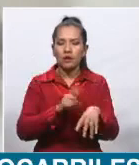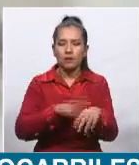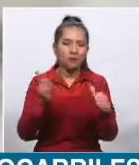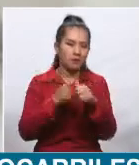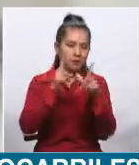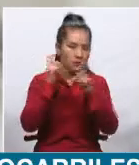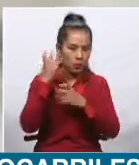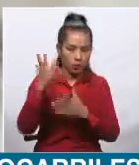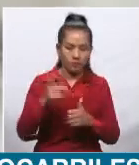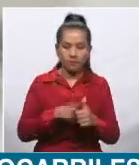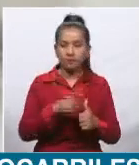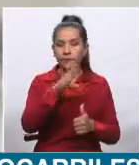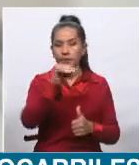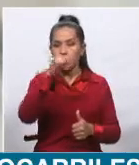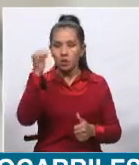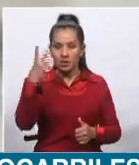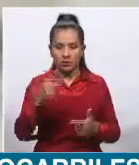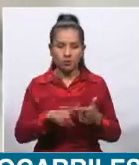Augusto. Y una segunda.